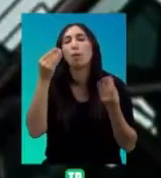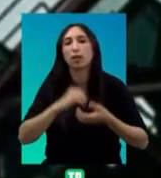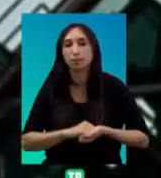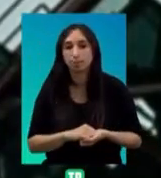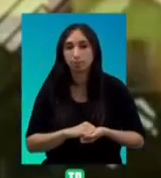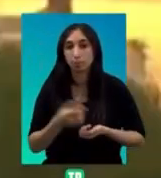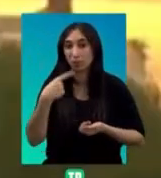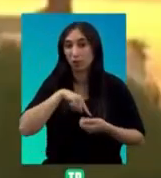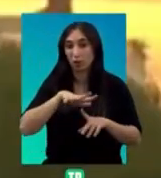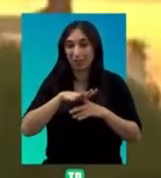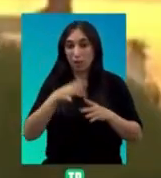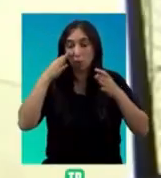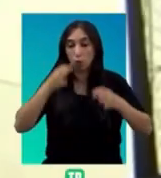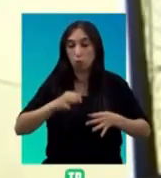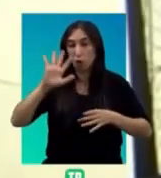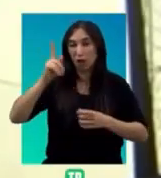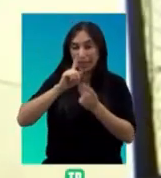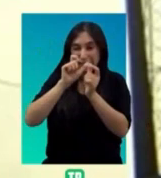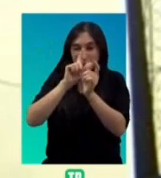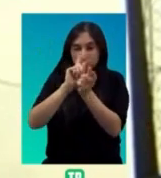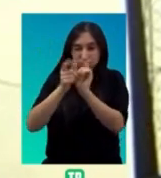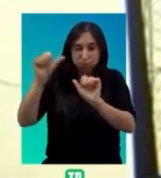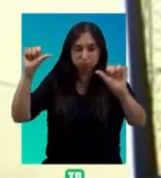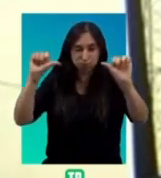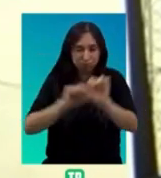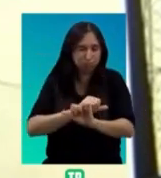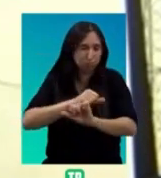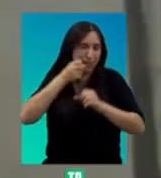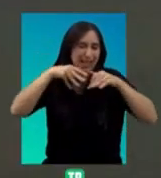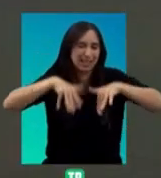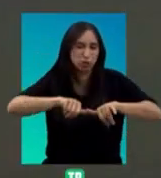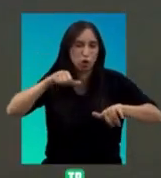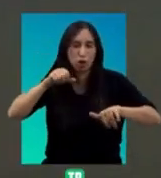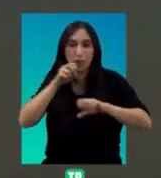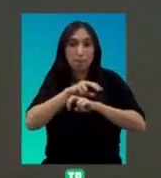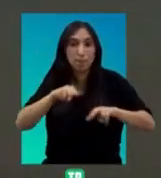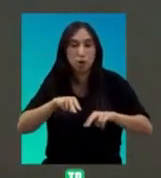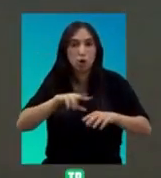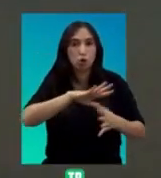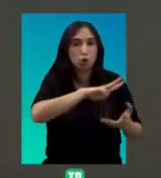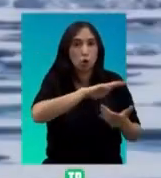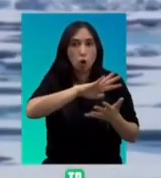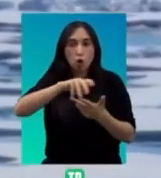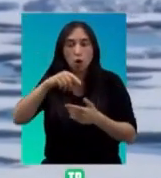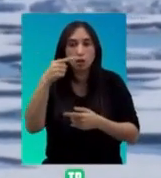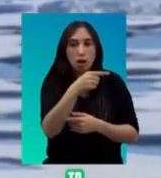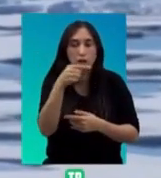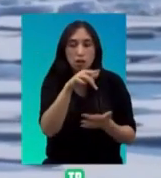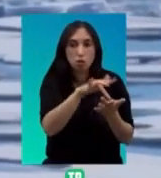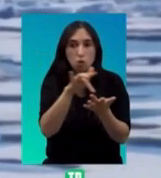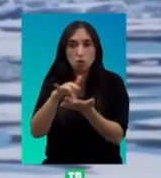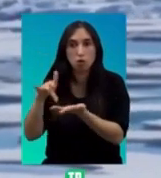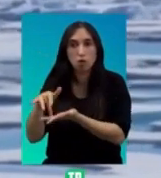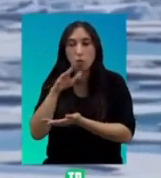Estando como estamos inmersos en una crisis ambiental... ...de dimensiones históricas... ...las malas noticias no paran de sucederse...